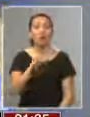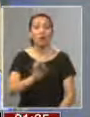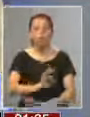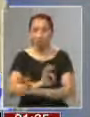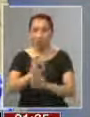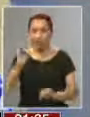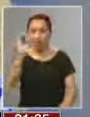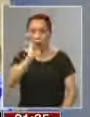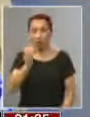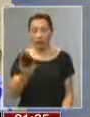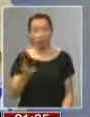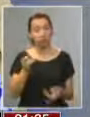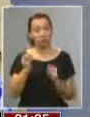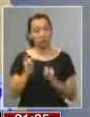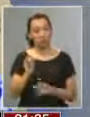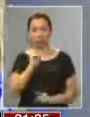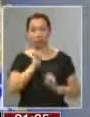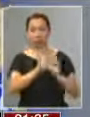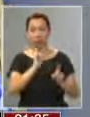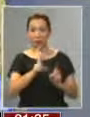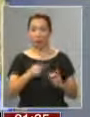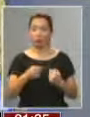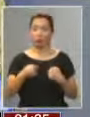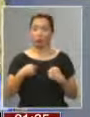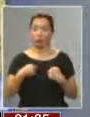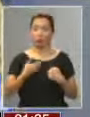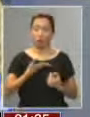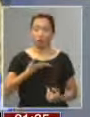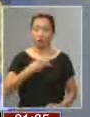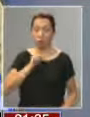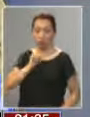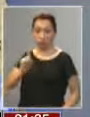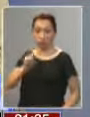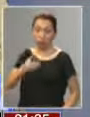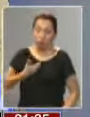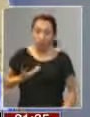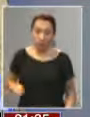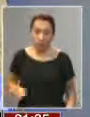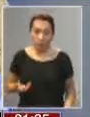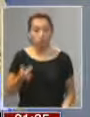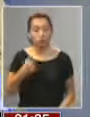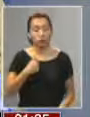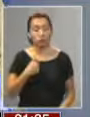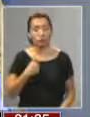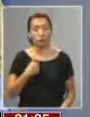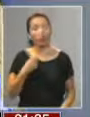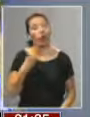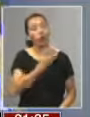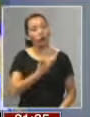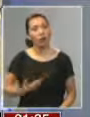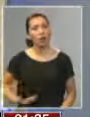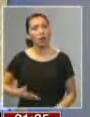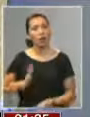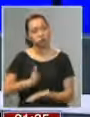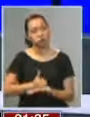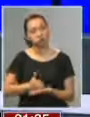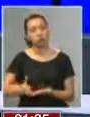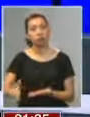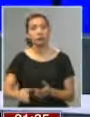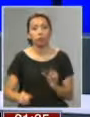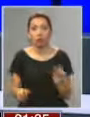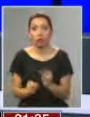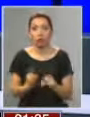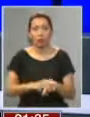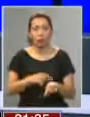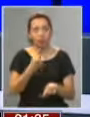Ninguno. O sea, si se trata de criticar, yo tengo mis críticas también. Pero mi punto es, yo quiero gobiernos estables. Tengo poco